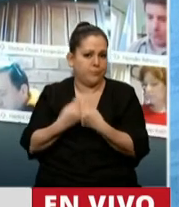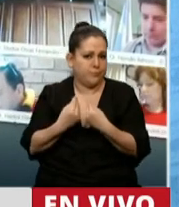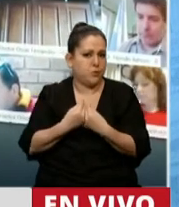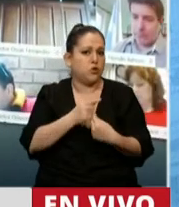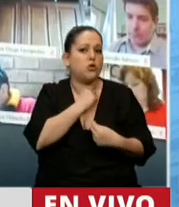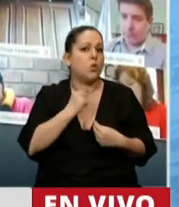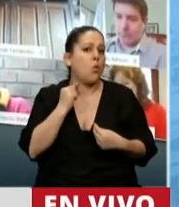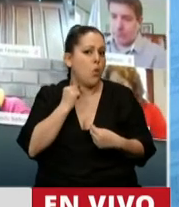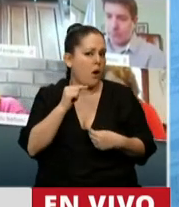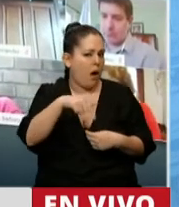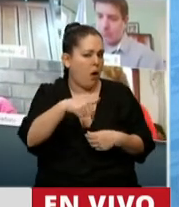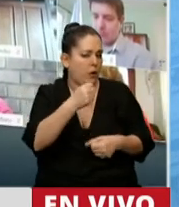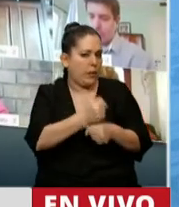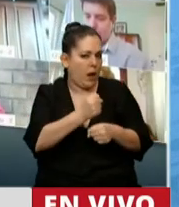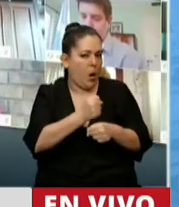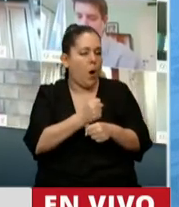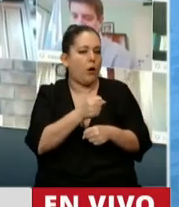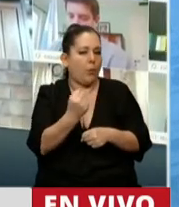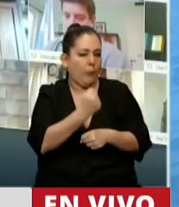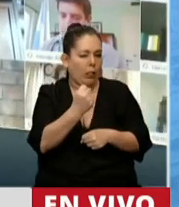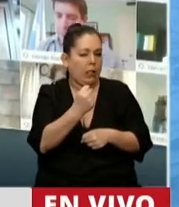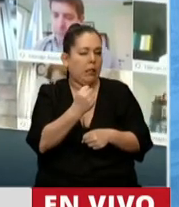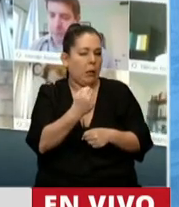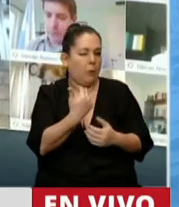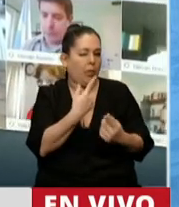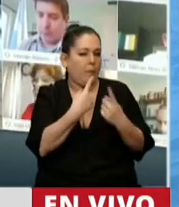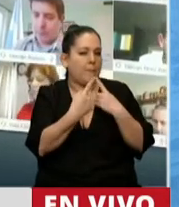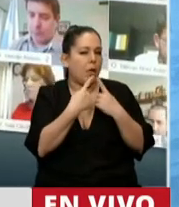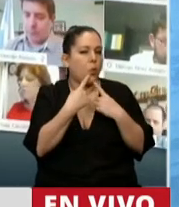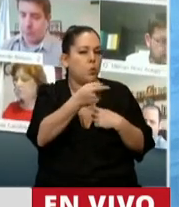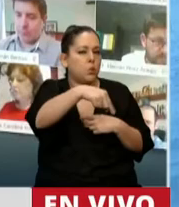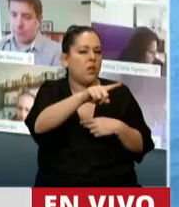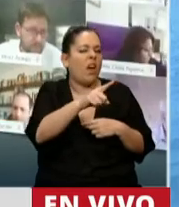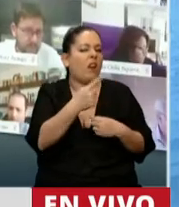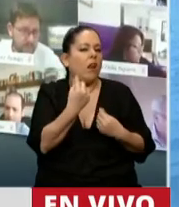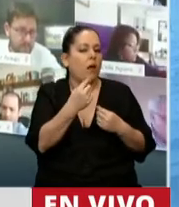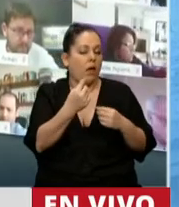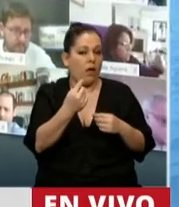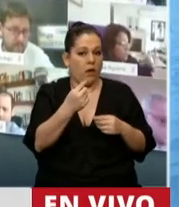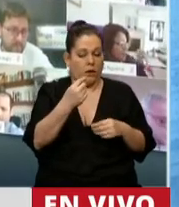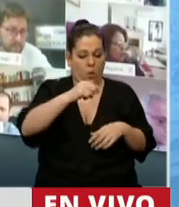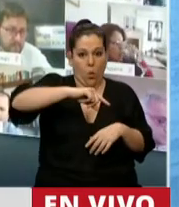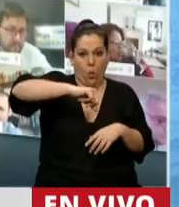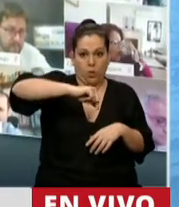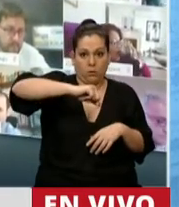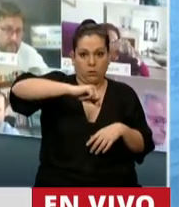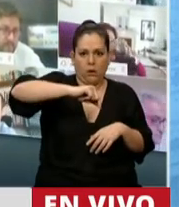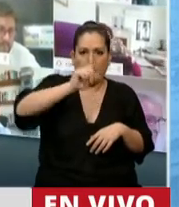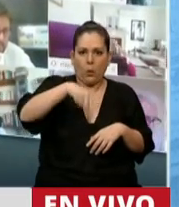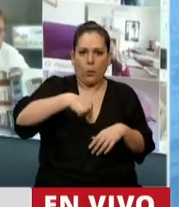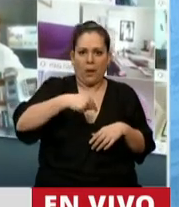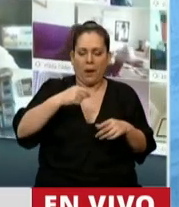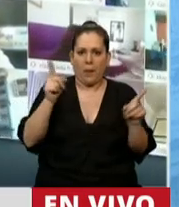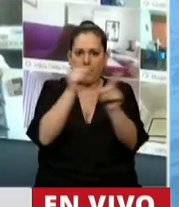hacen una tarea muy importante, qué perjuicios trae el juego de esa manera en lugares tan